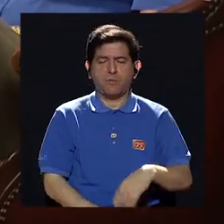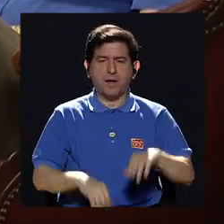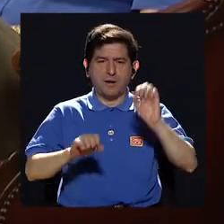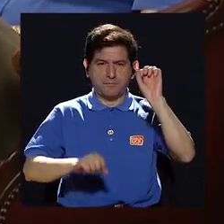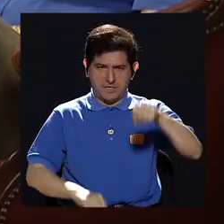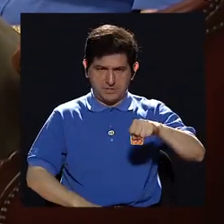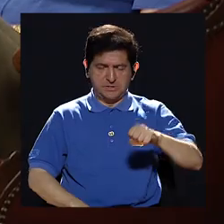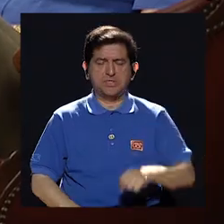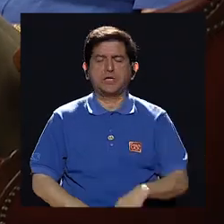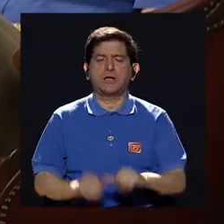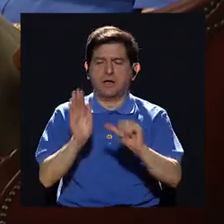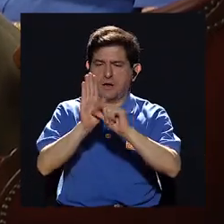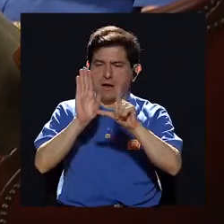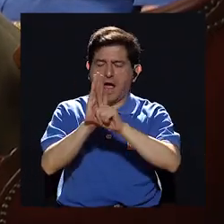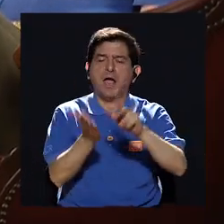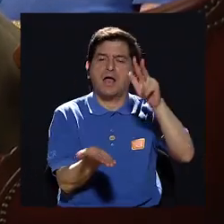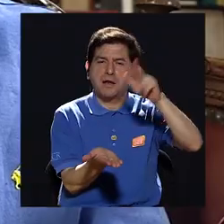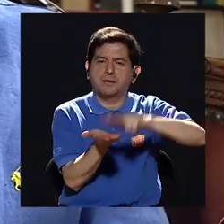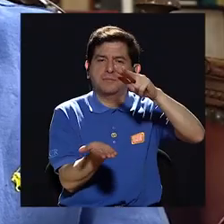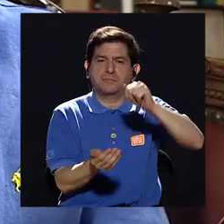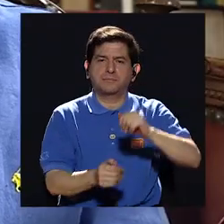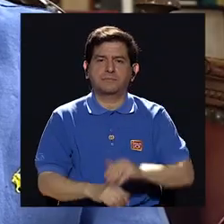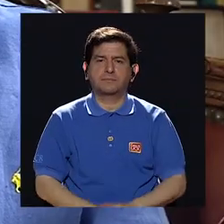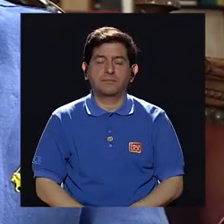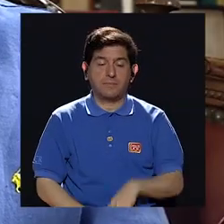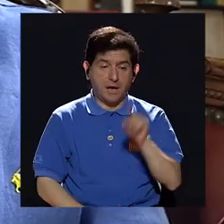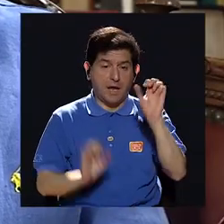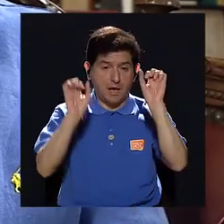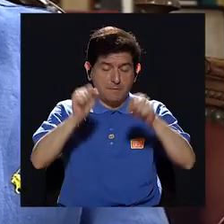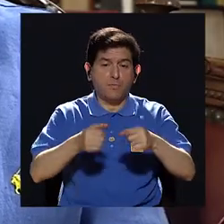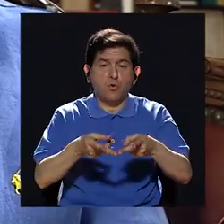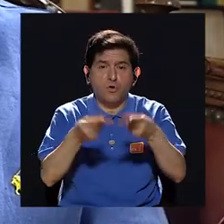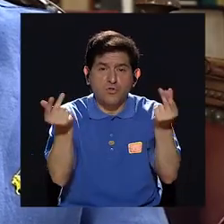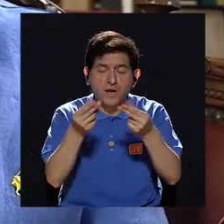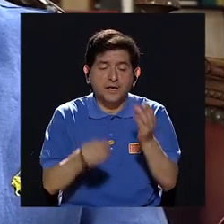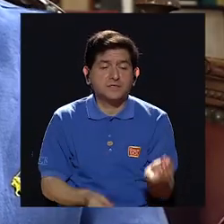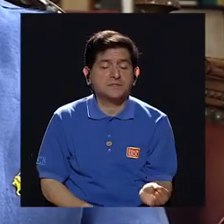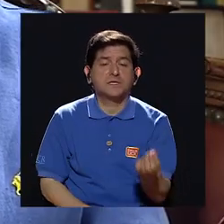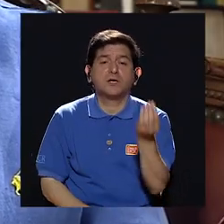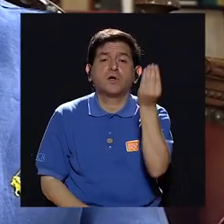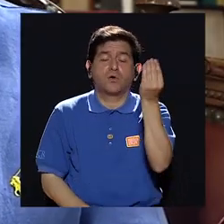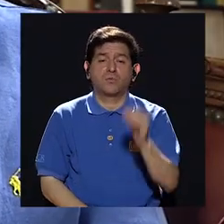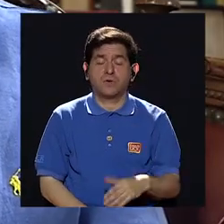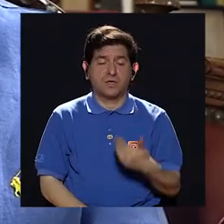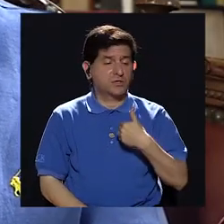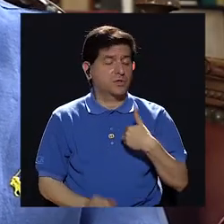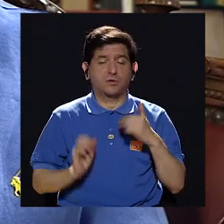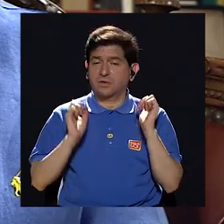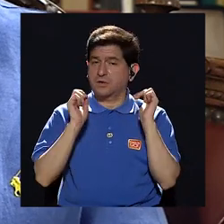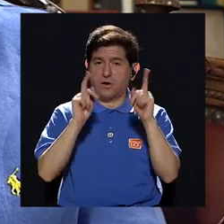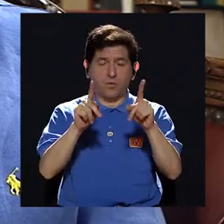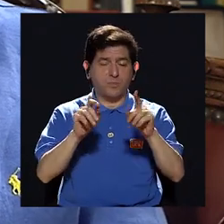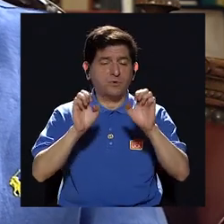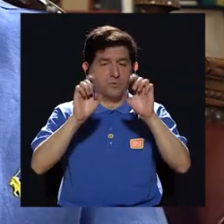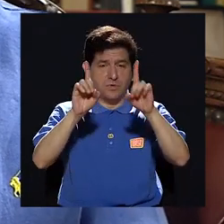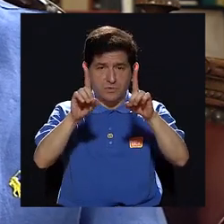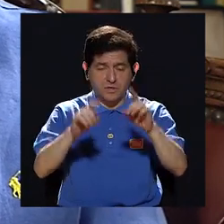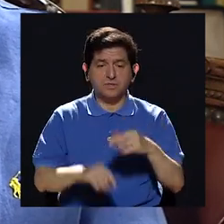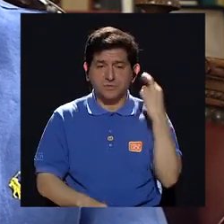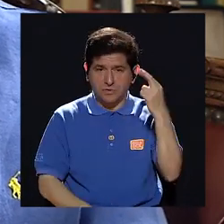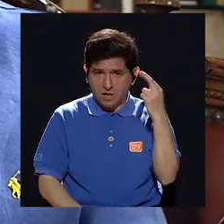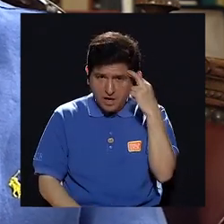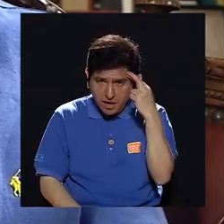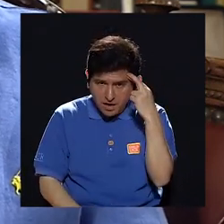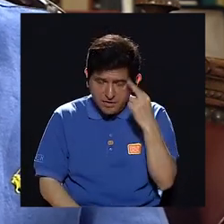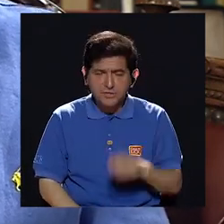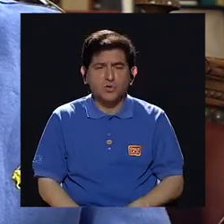logró que su congreso le aprobara para que se ha gastado en esa juventud que no tuvo la oportunidad de educarse por andar